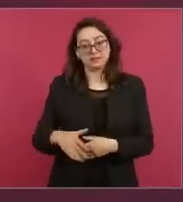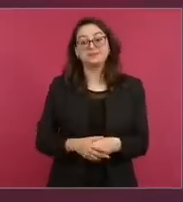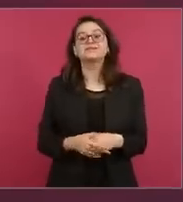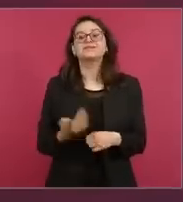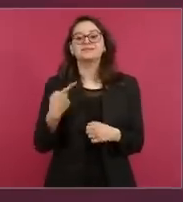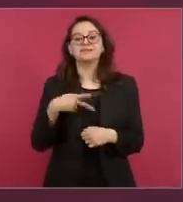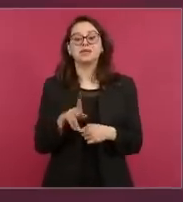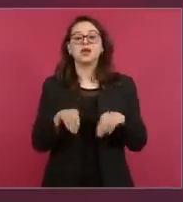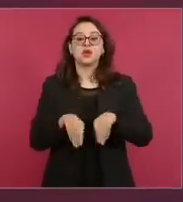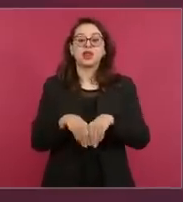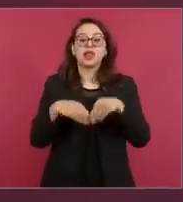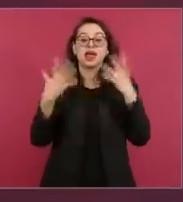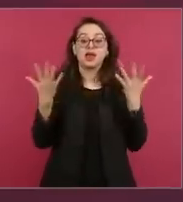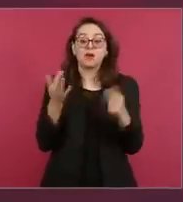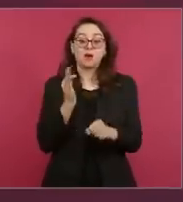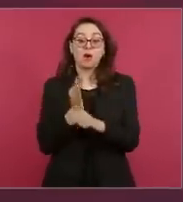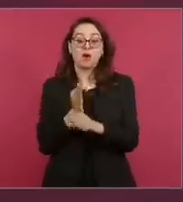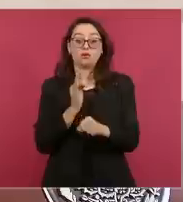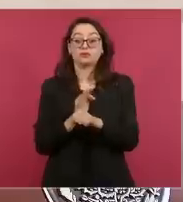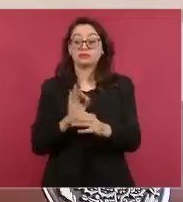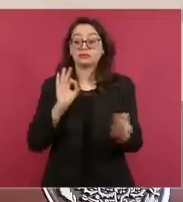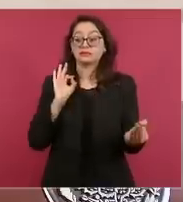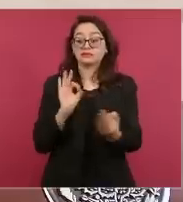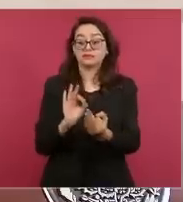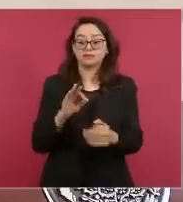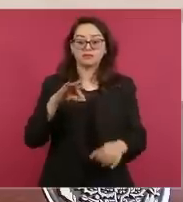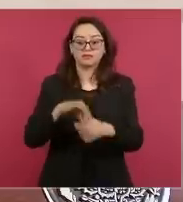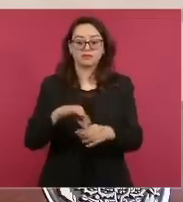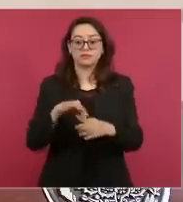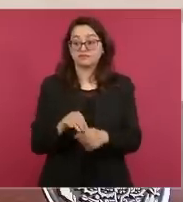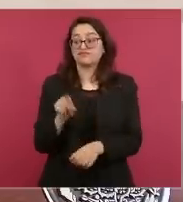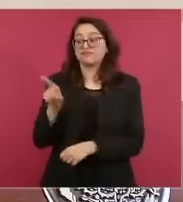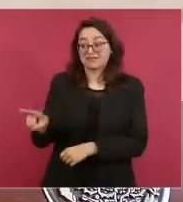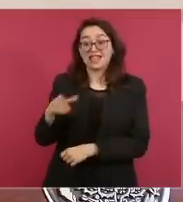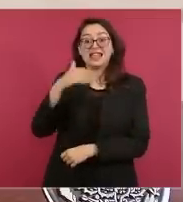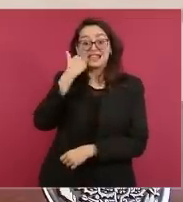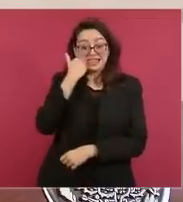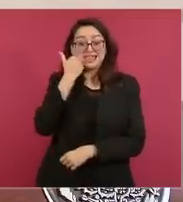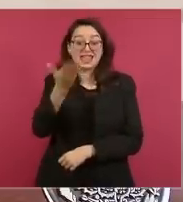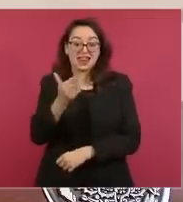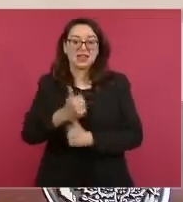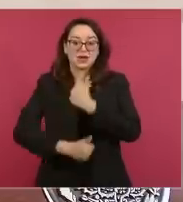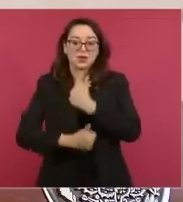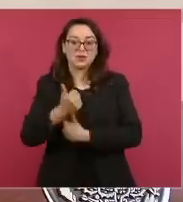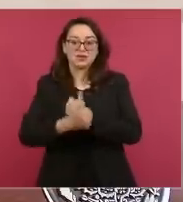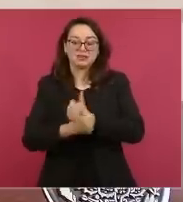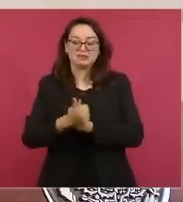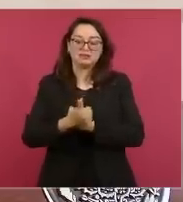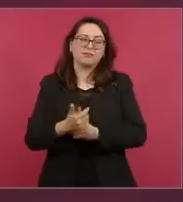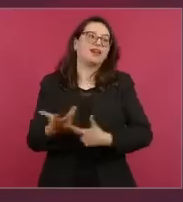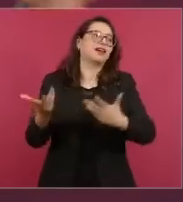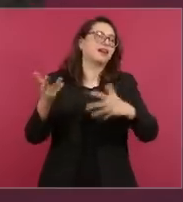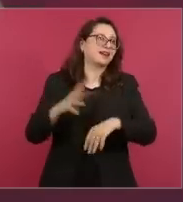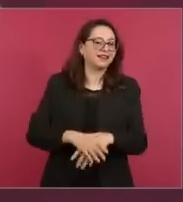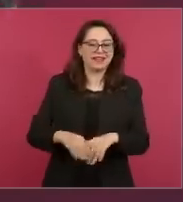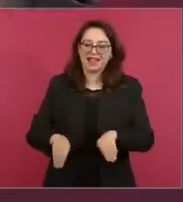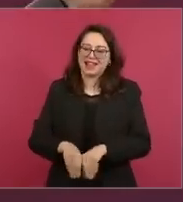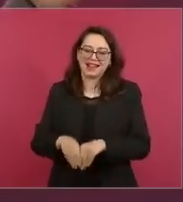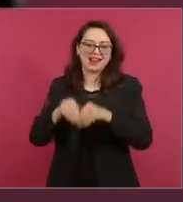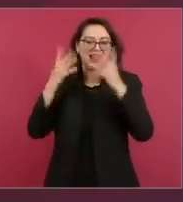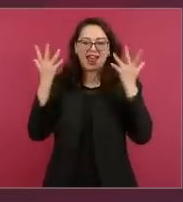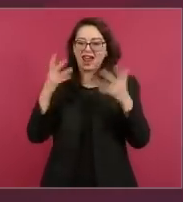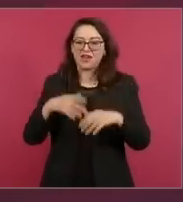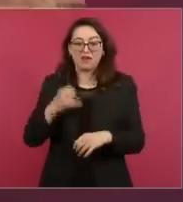electoral, pues ya todo